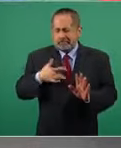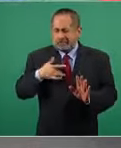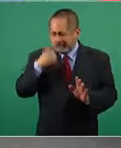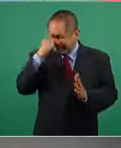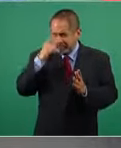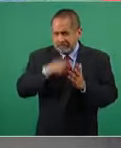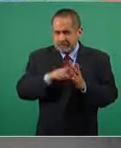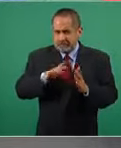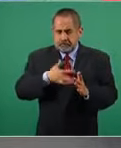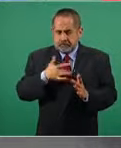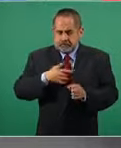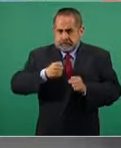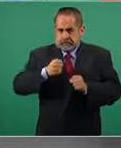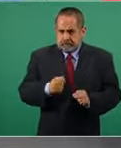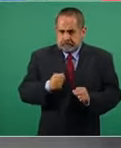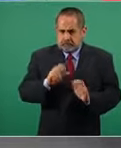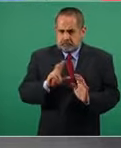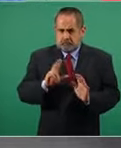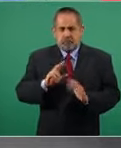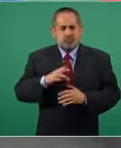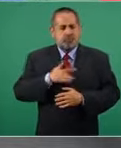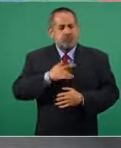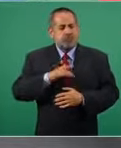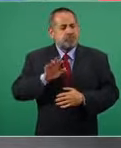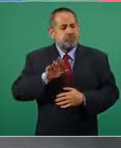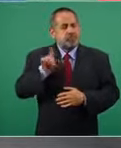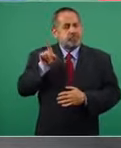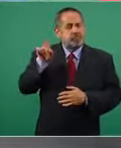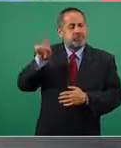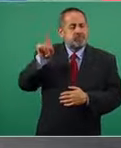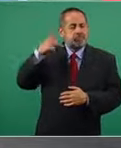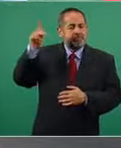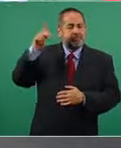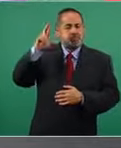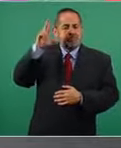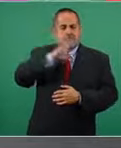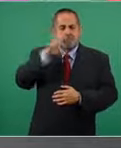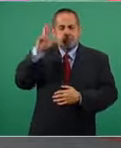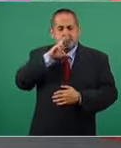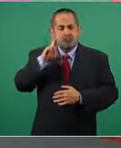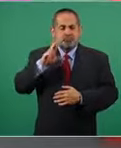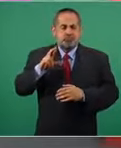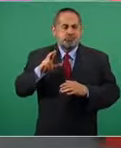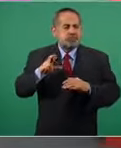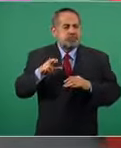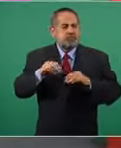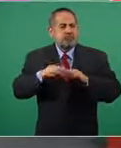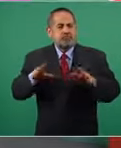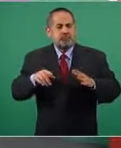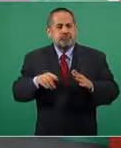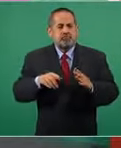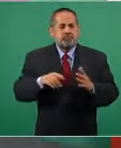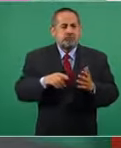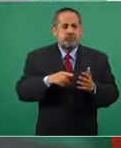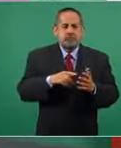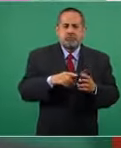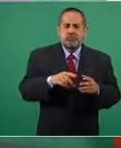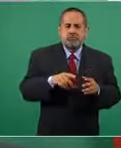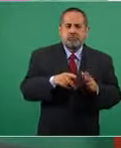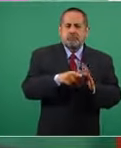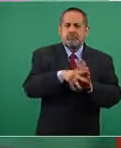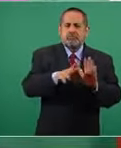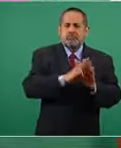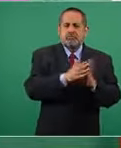no estoy muy seguro, en mencionado en una de las novelas de los